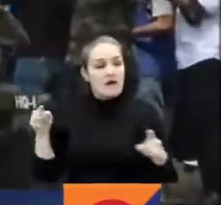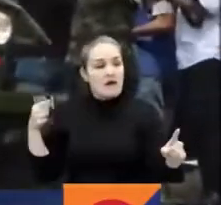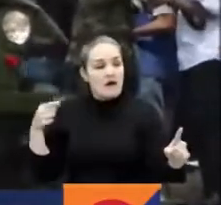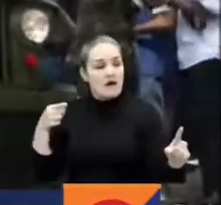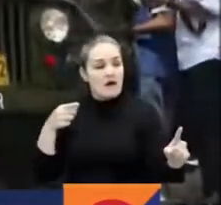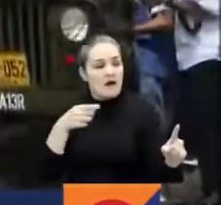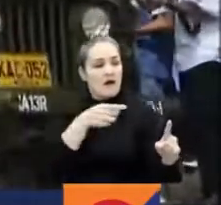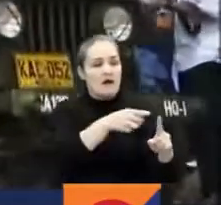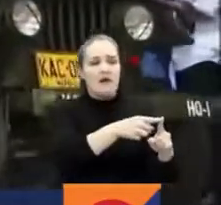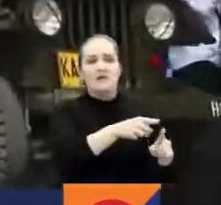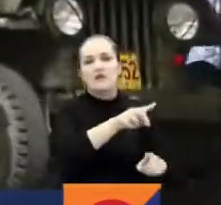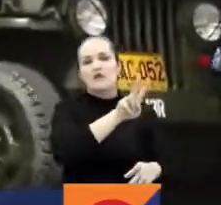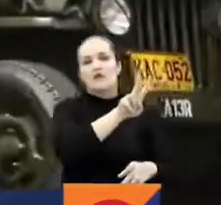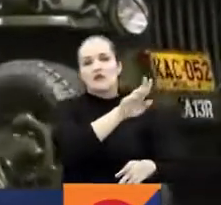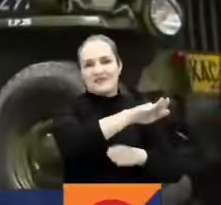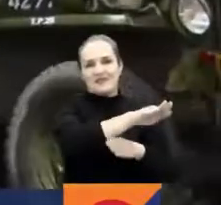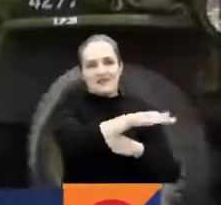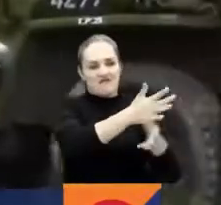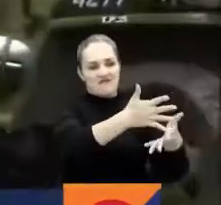sector Bulerías.